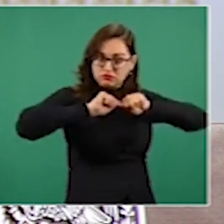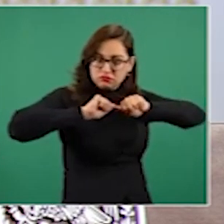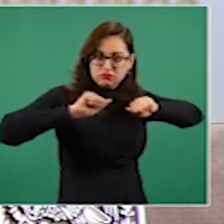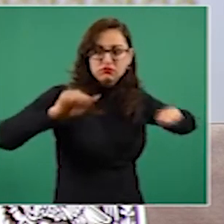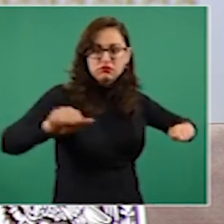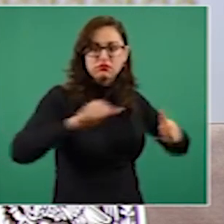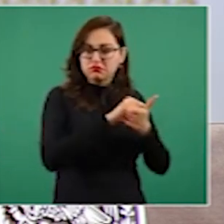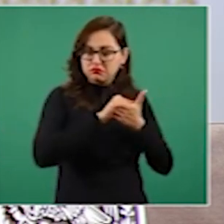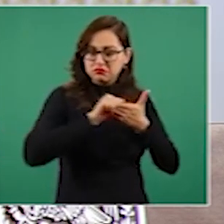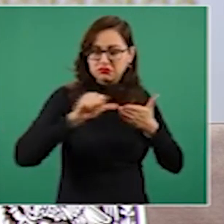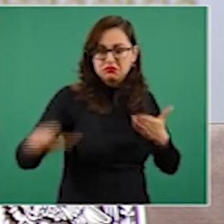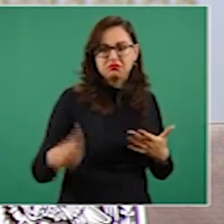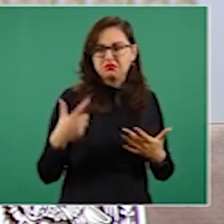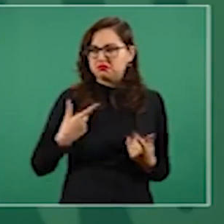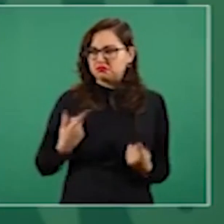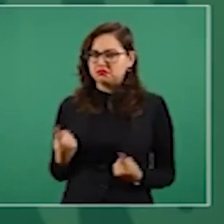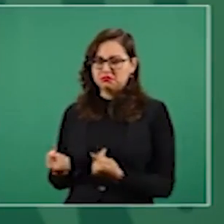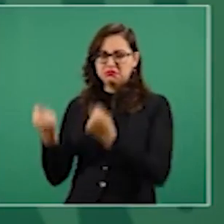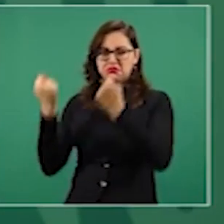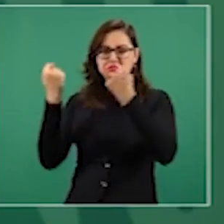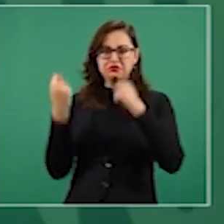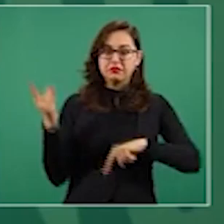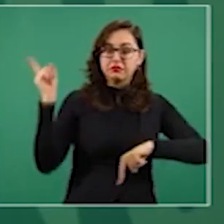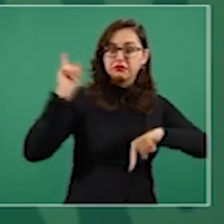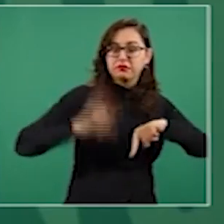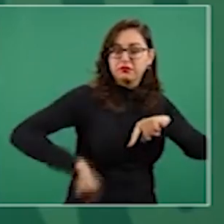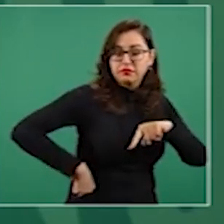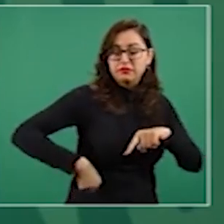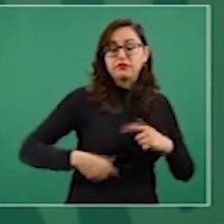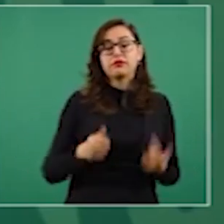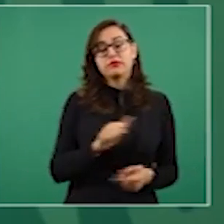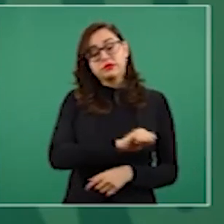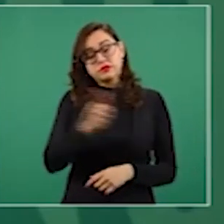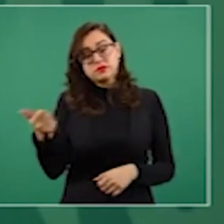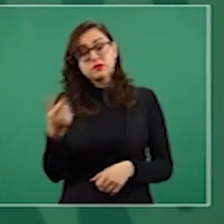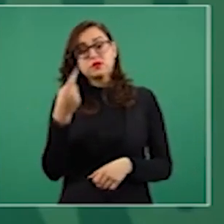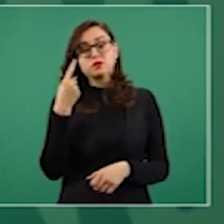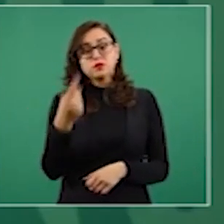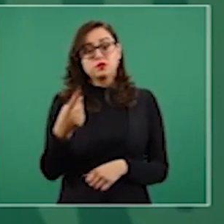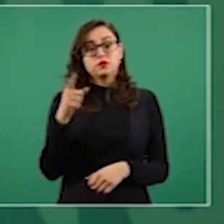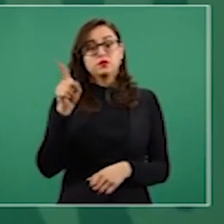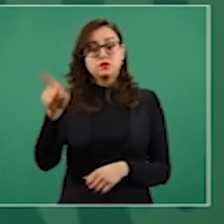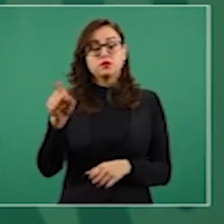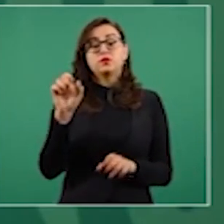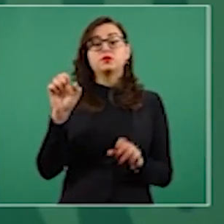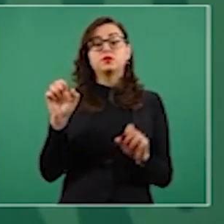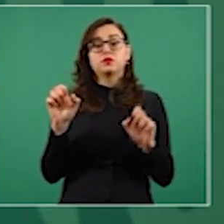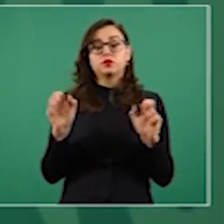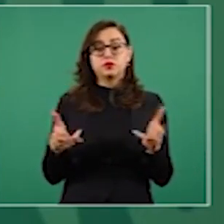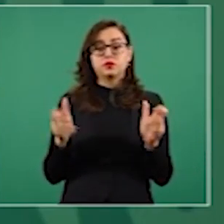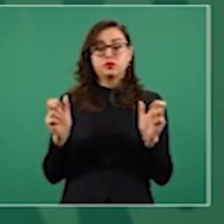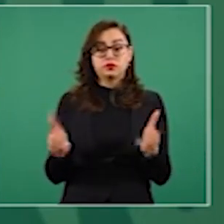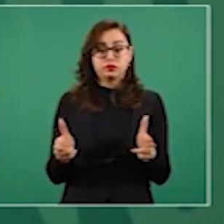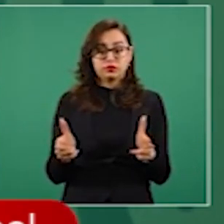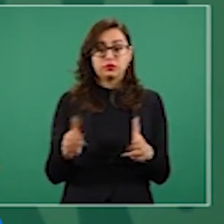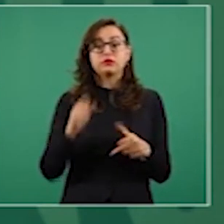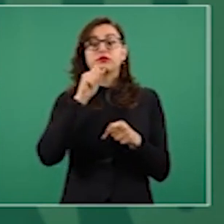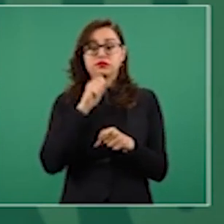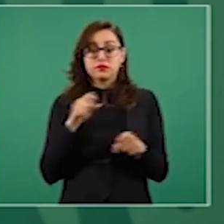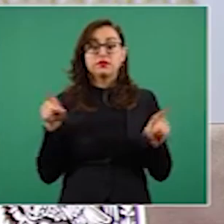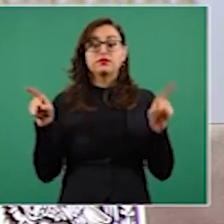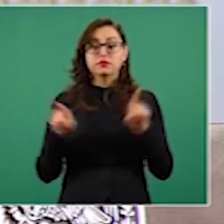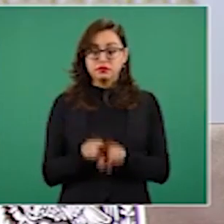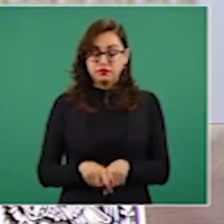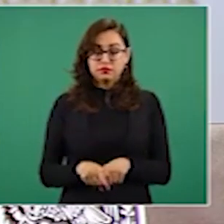habían colocado. Y hubo una gasolinera más, gasolinera La Diana en Tuxtla Gutiérrez, Chiapas, que no permitió la